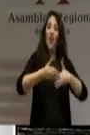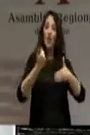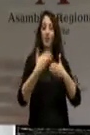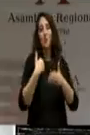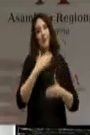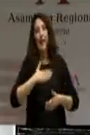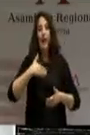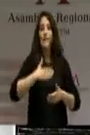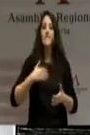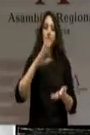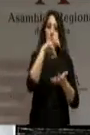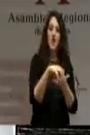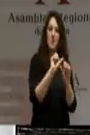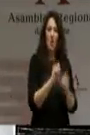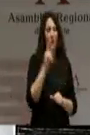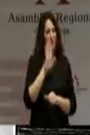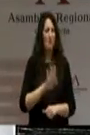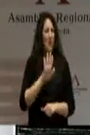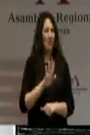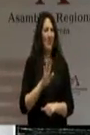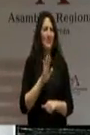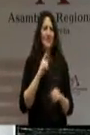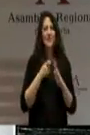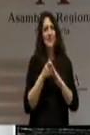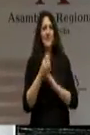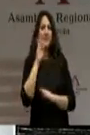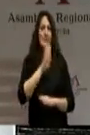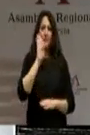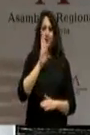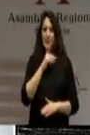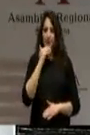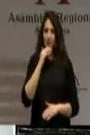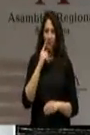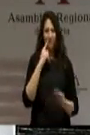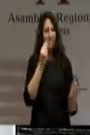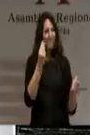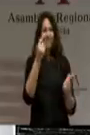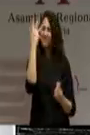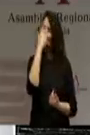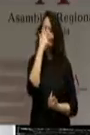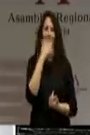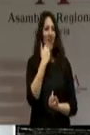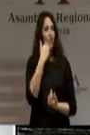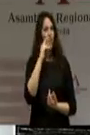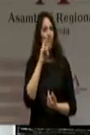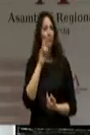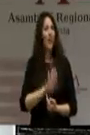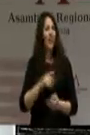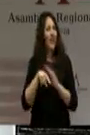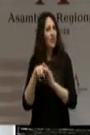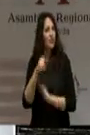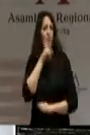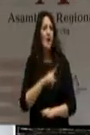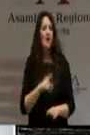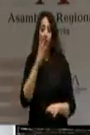especulativo. Esto huele mal, como mínimo, como fracaso en la gestión. Ahora viene usted a vendernos, cuando deberían